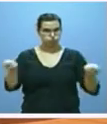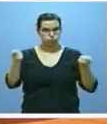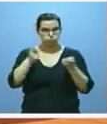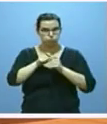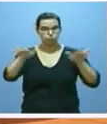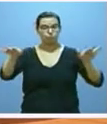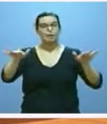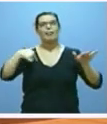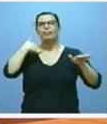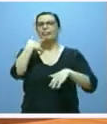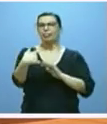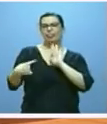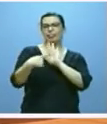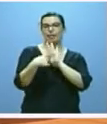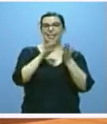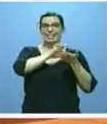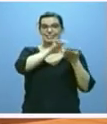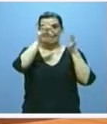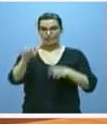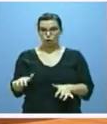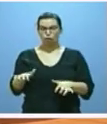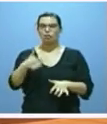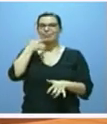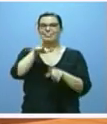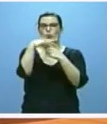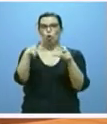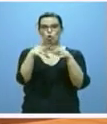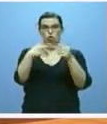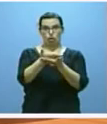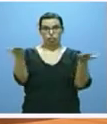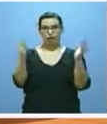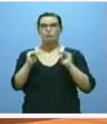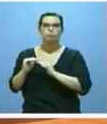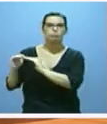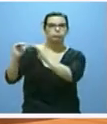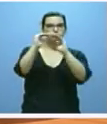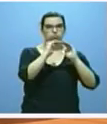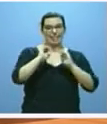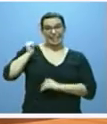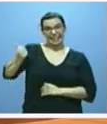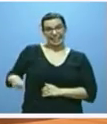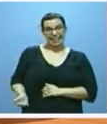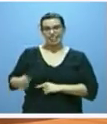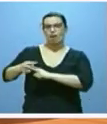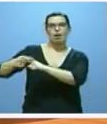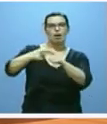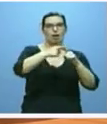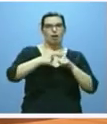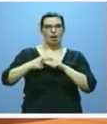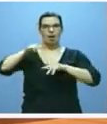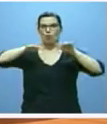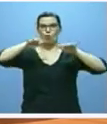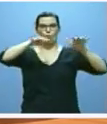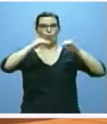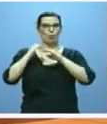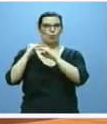las comunidades con mayor homogeneidad social y un reparto de la riqueza más igualitario. Con una tasa de